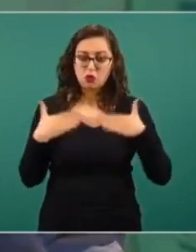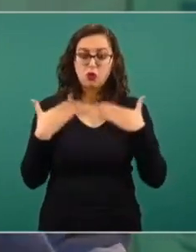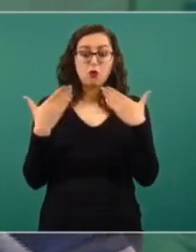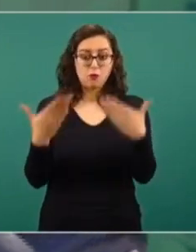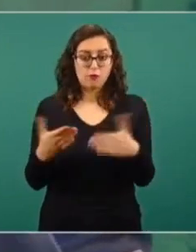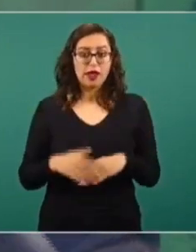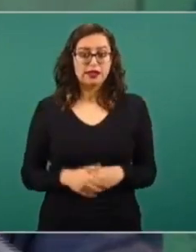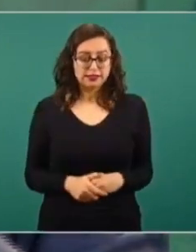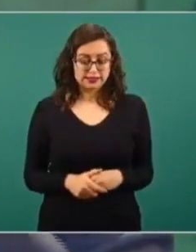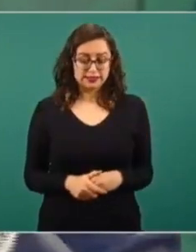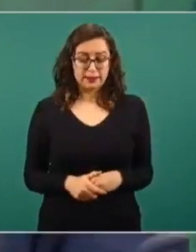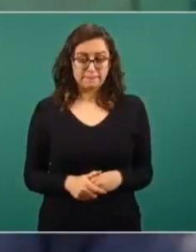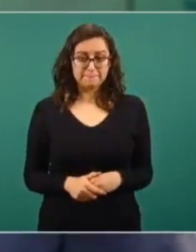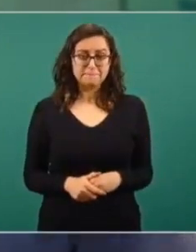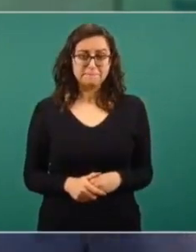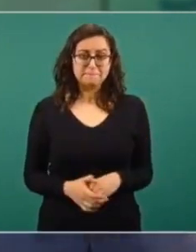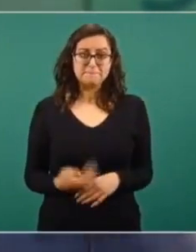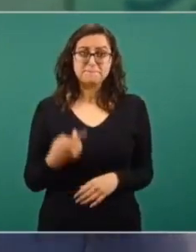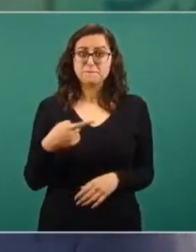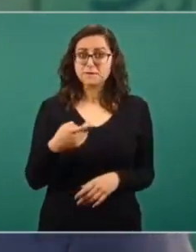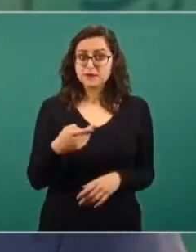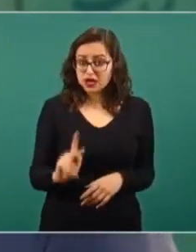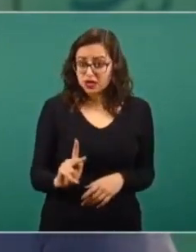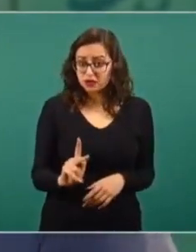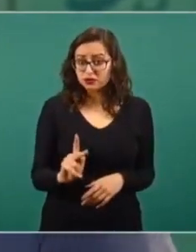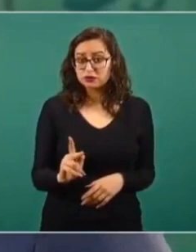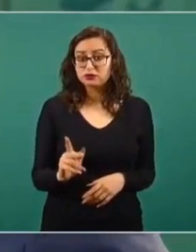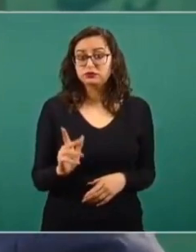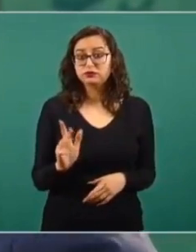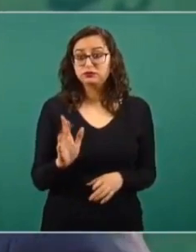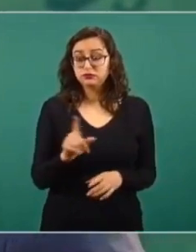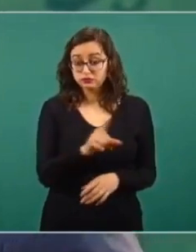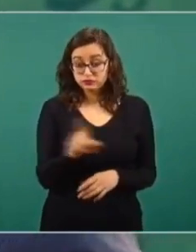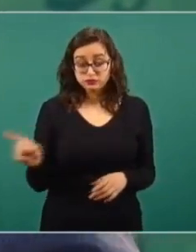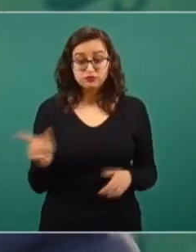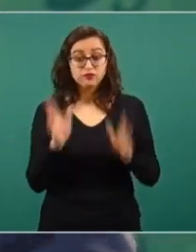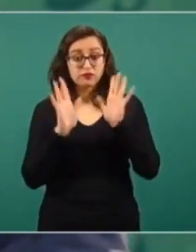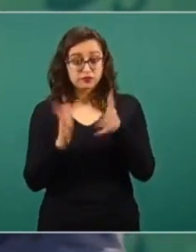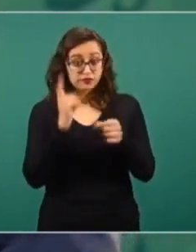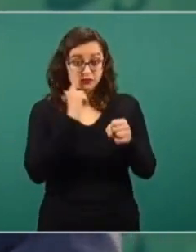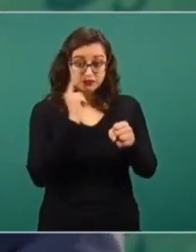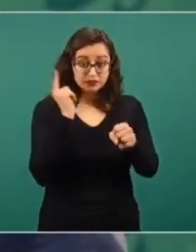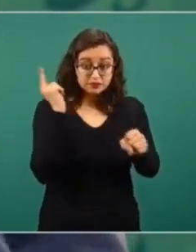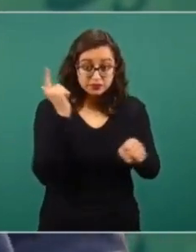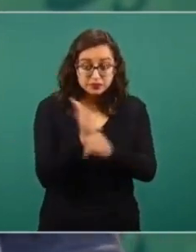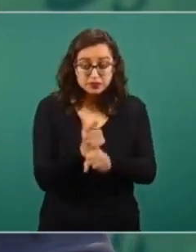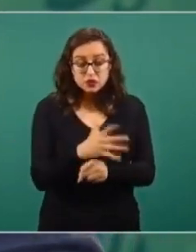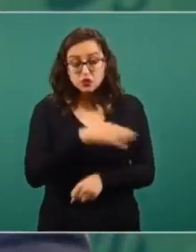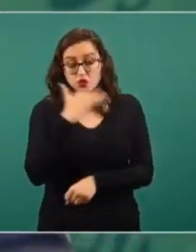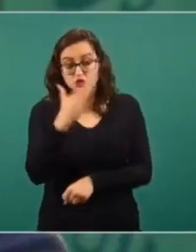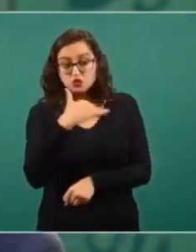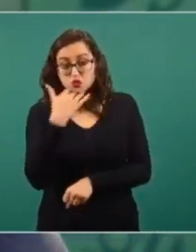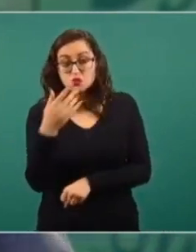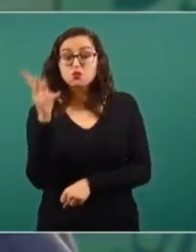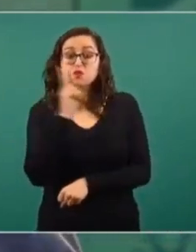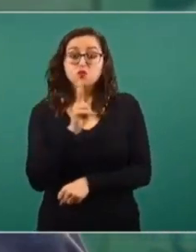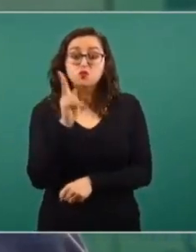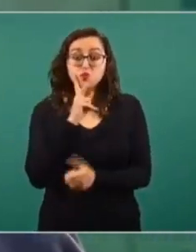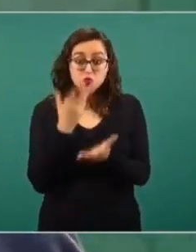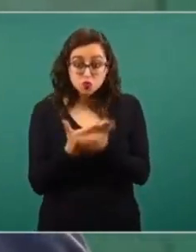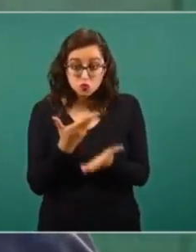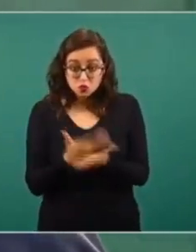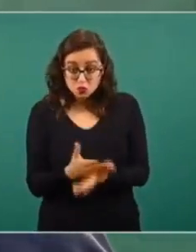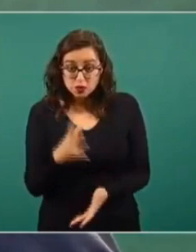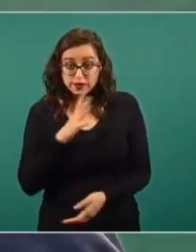cualquier hecho de corrupción que se demuestre, que se pruebe, tiene que ser